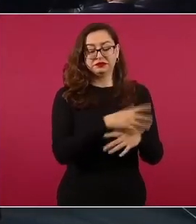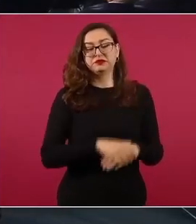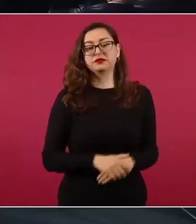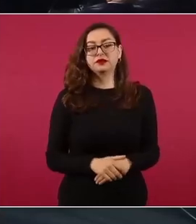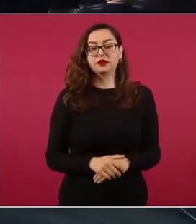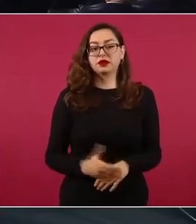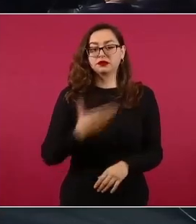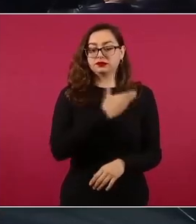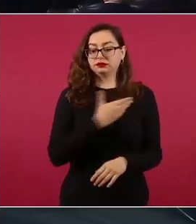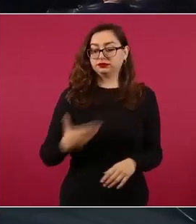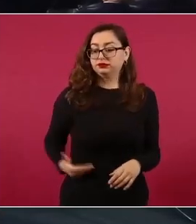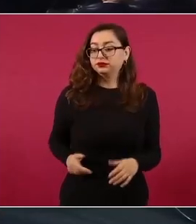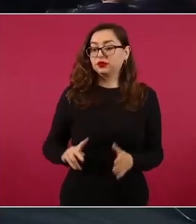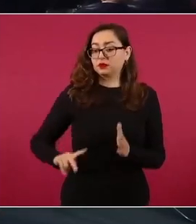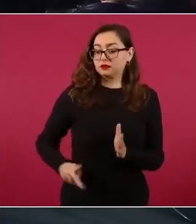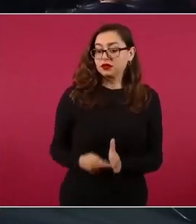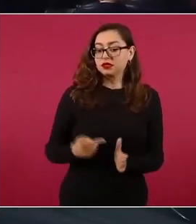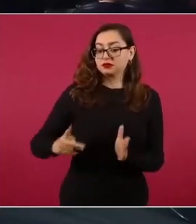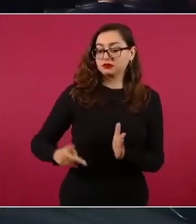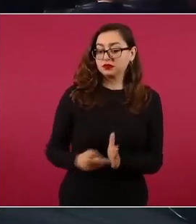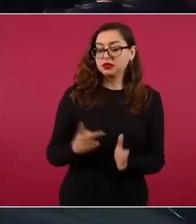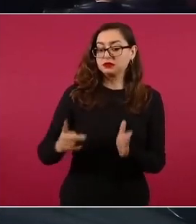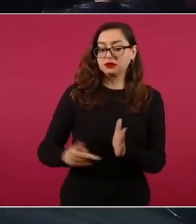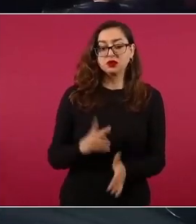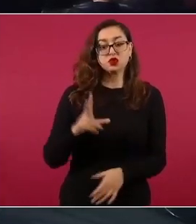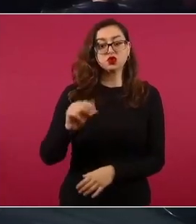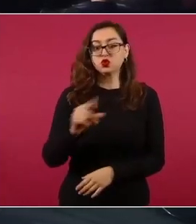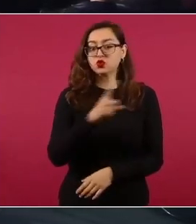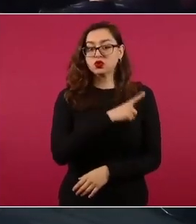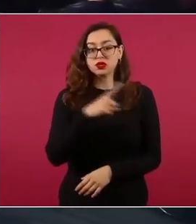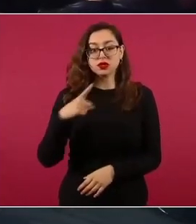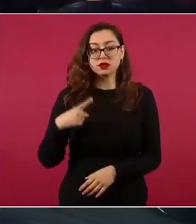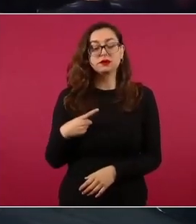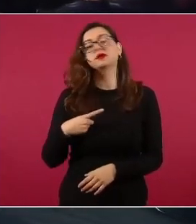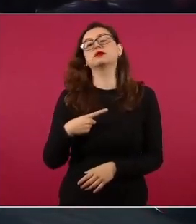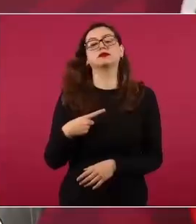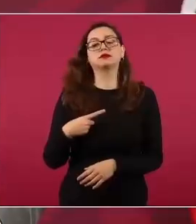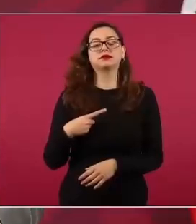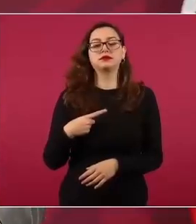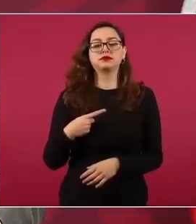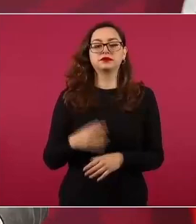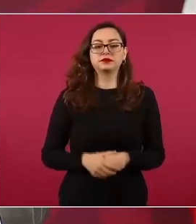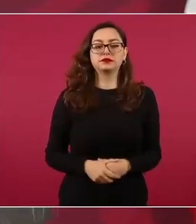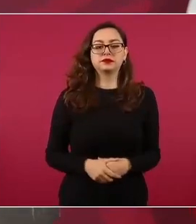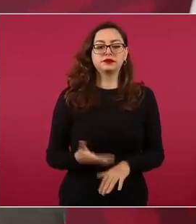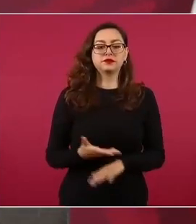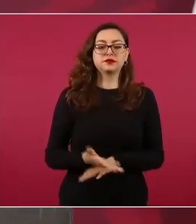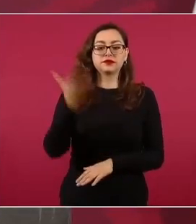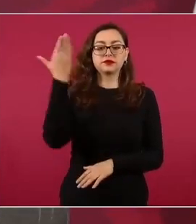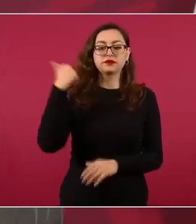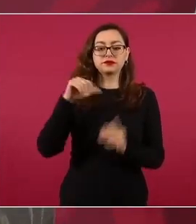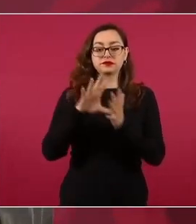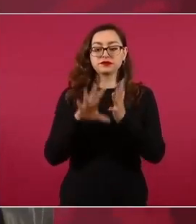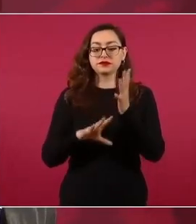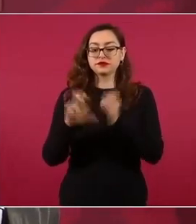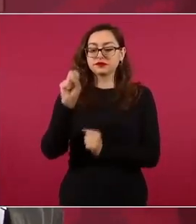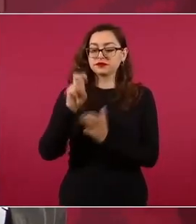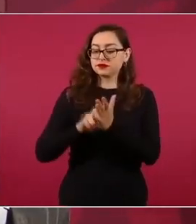que él se quedó callado cuando reformaron la Constitución